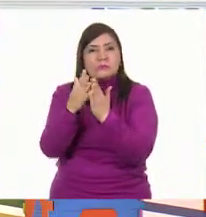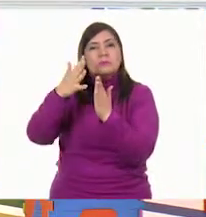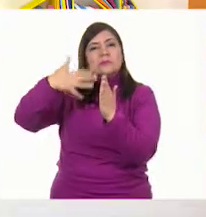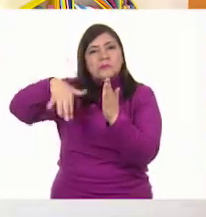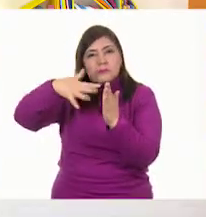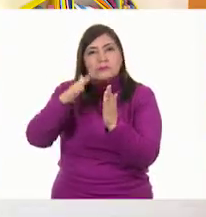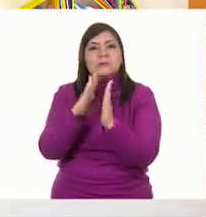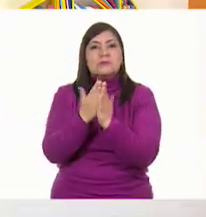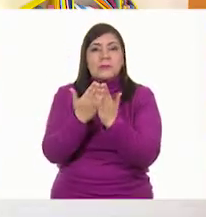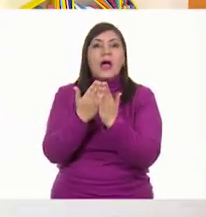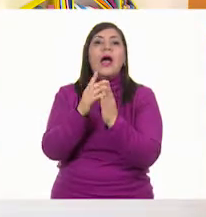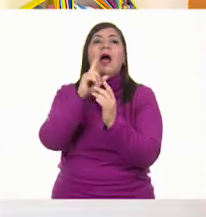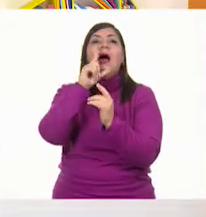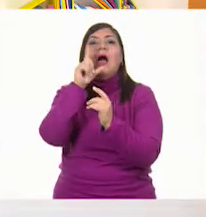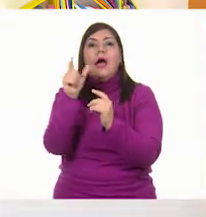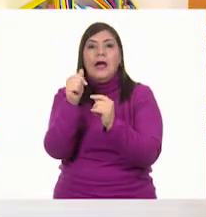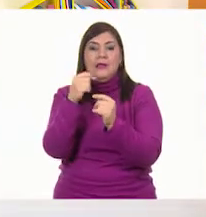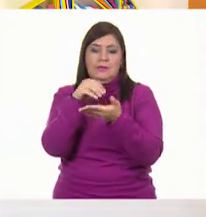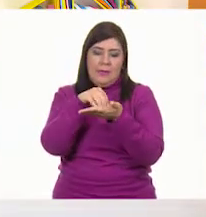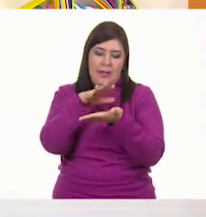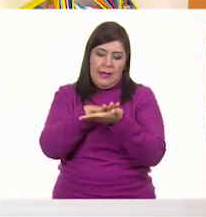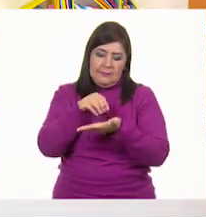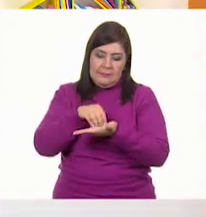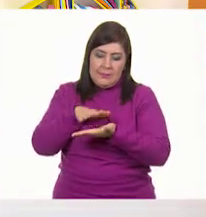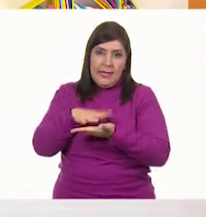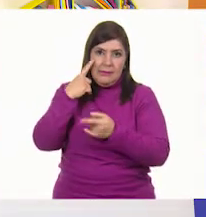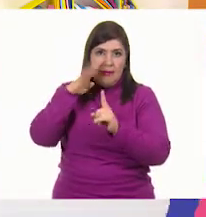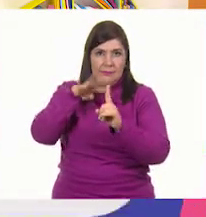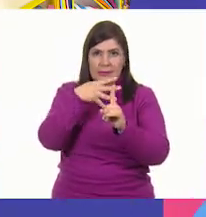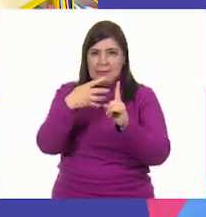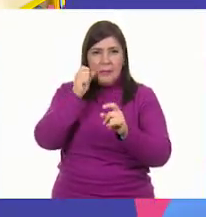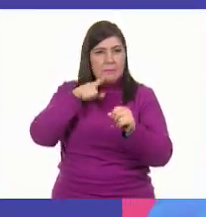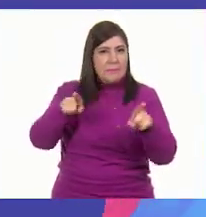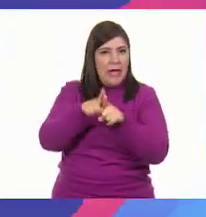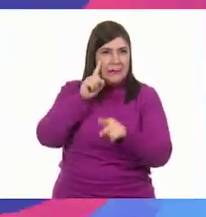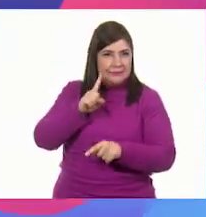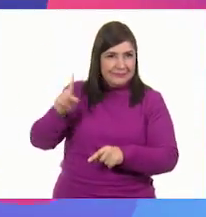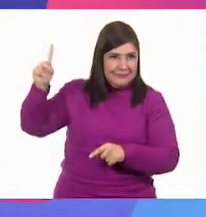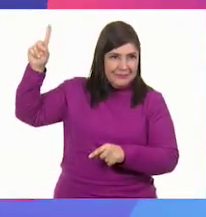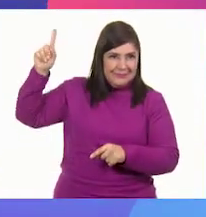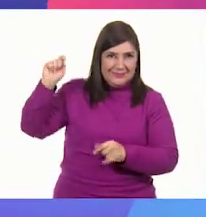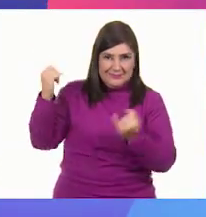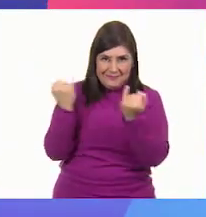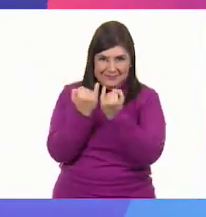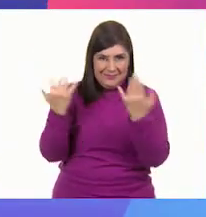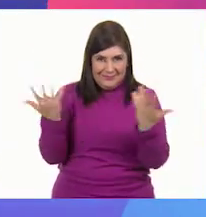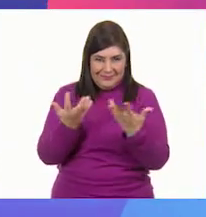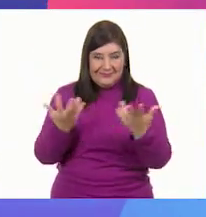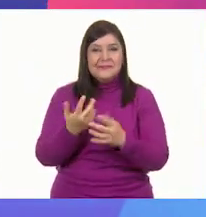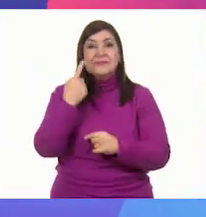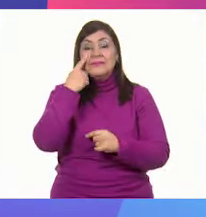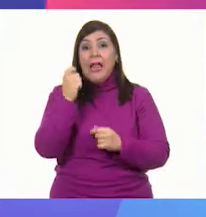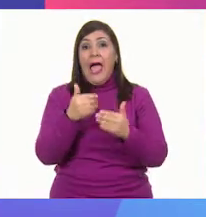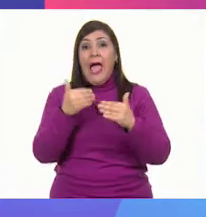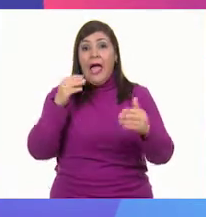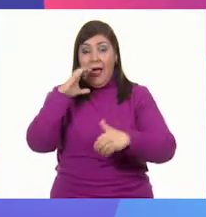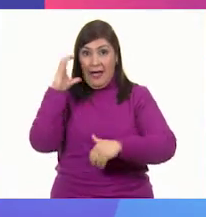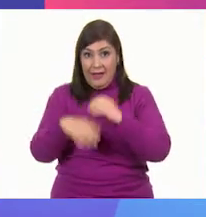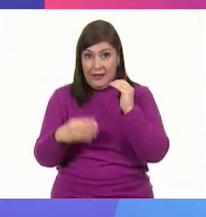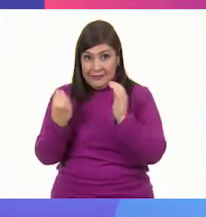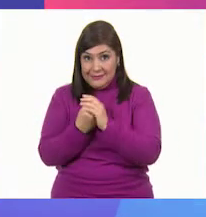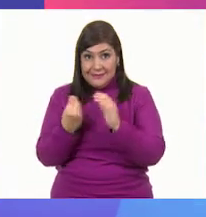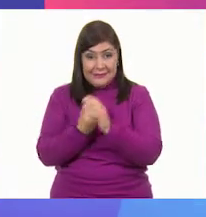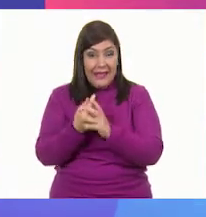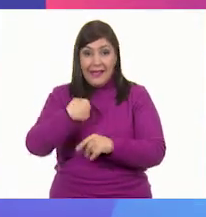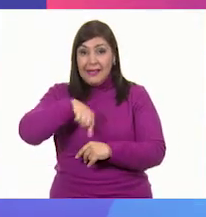y acomodarla en una tabla como la que nosotros hicimos. Y, bueno, antes de terminar la clase, vamos a